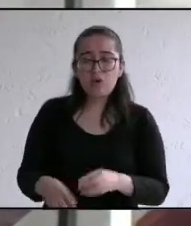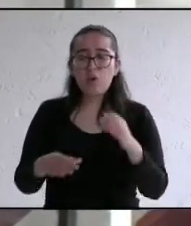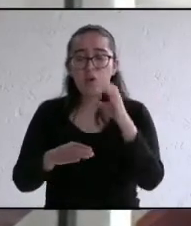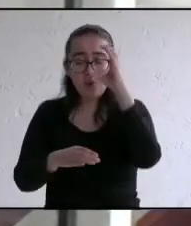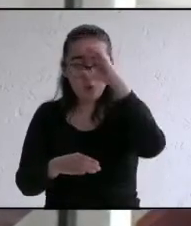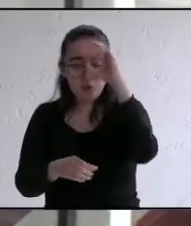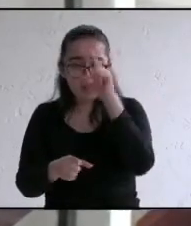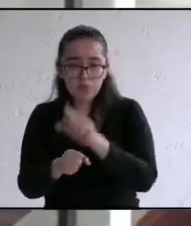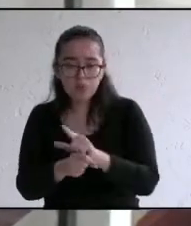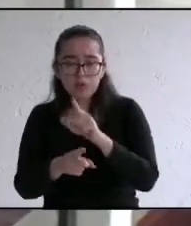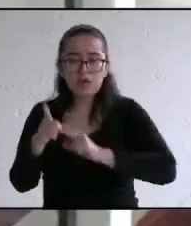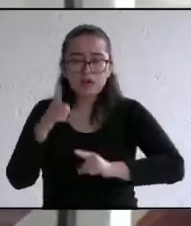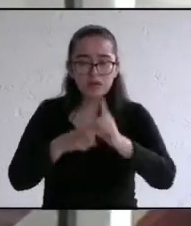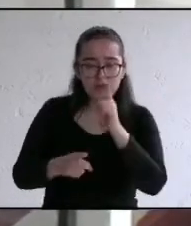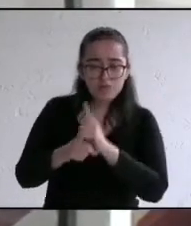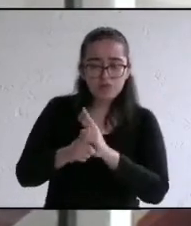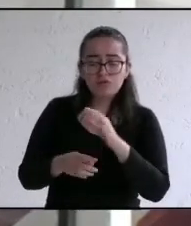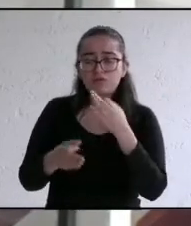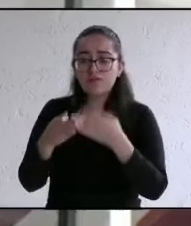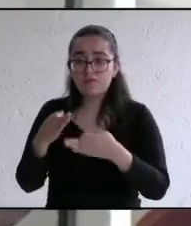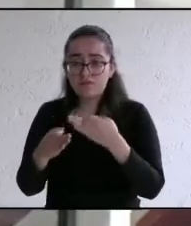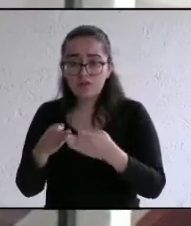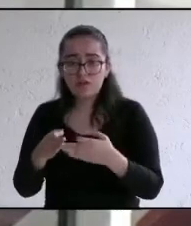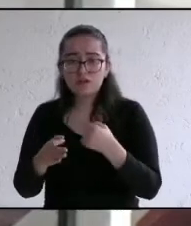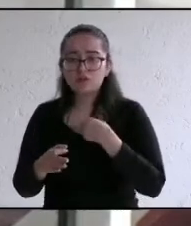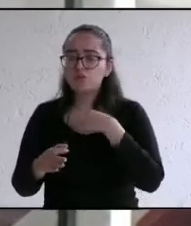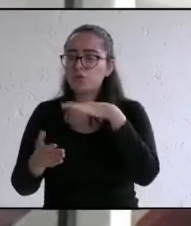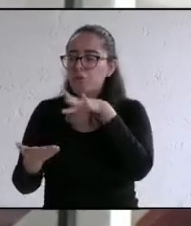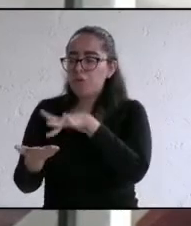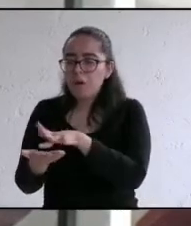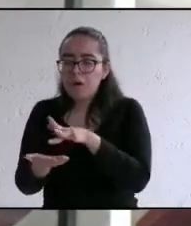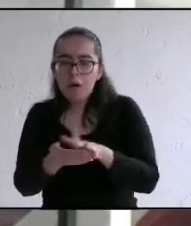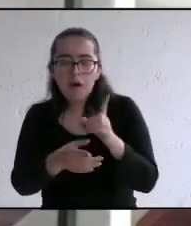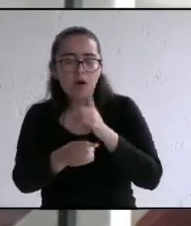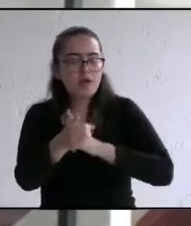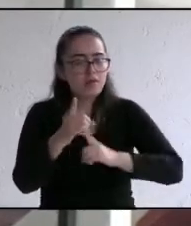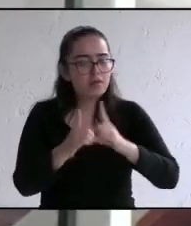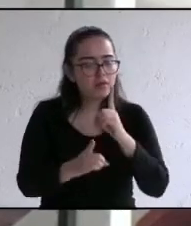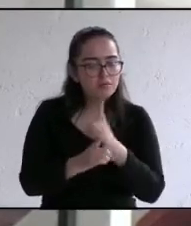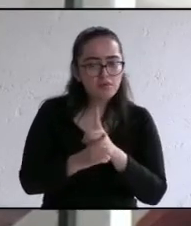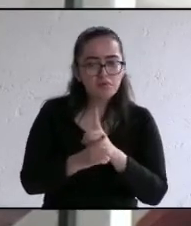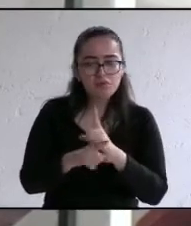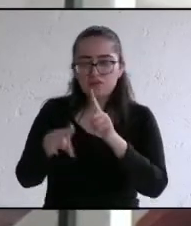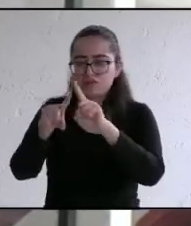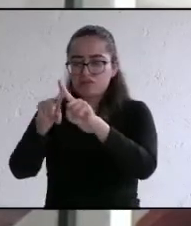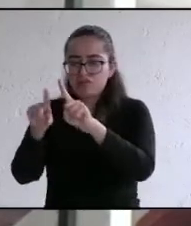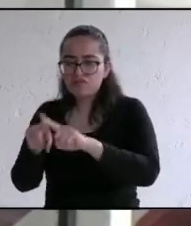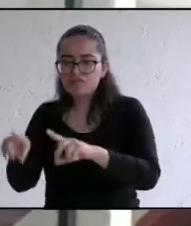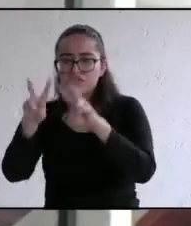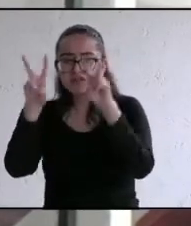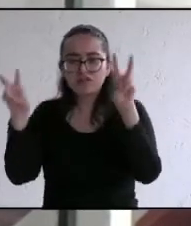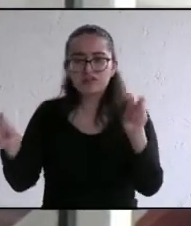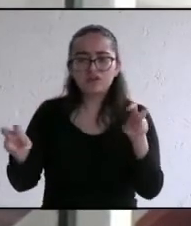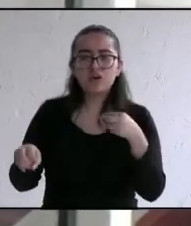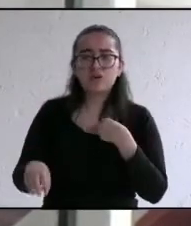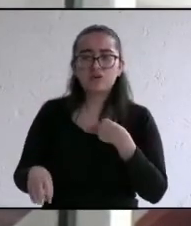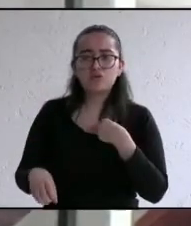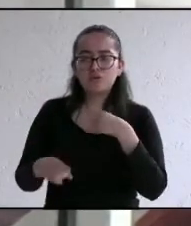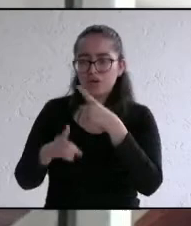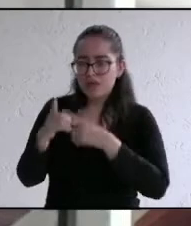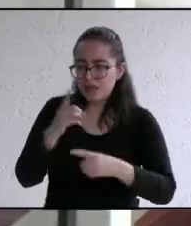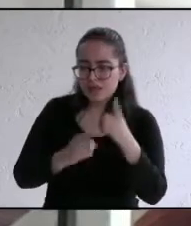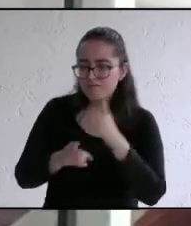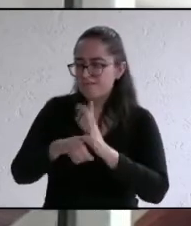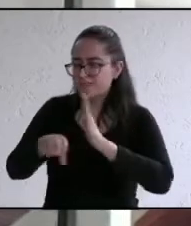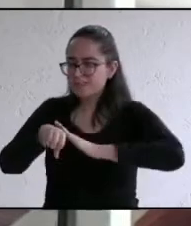puntualizo que voy a apoyar en todas las disciplinas al deporte y en todos los rubros prefiero tener más deportistas